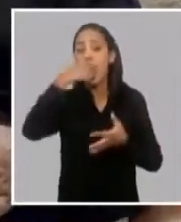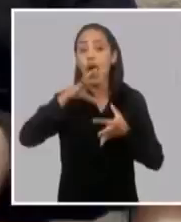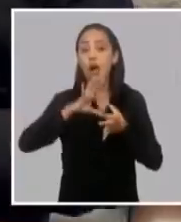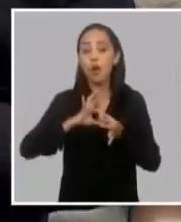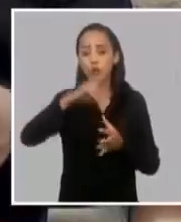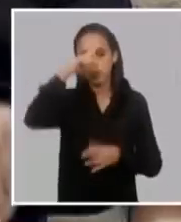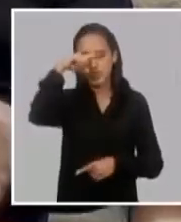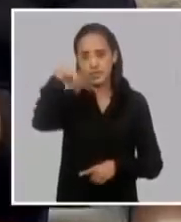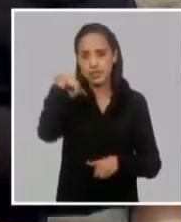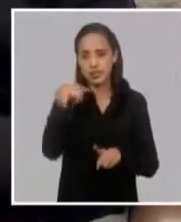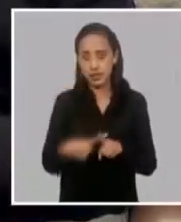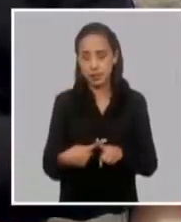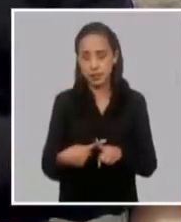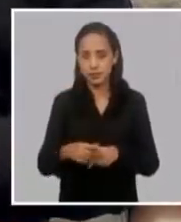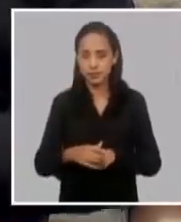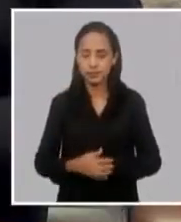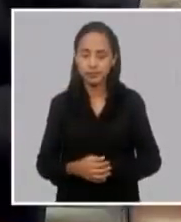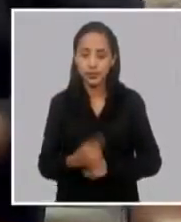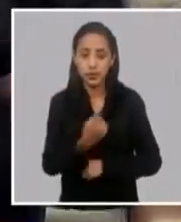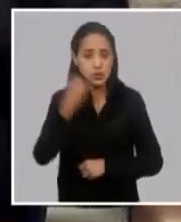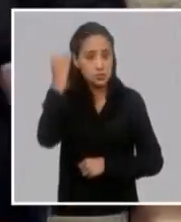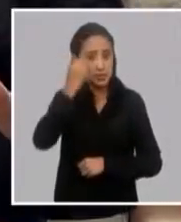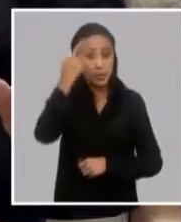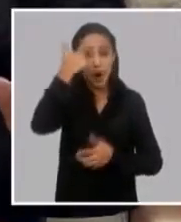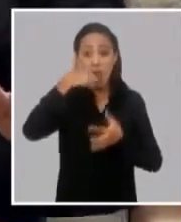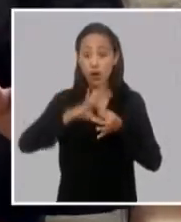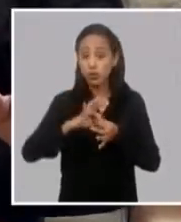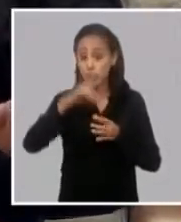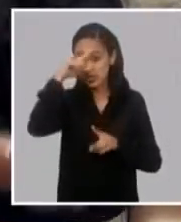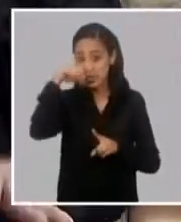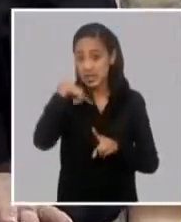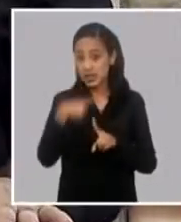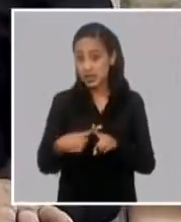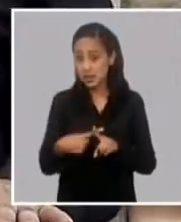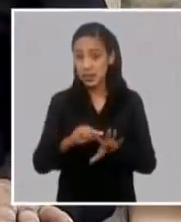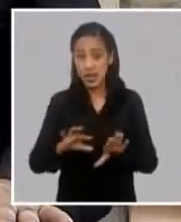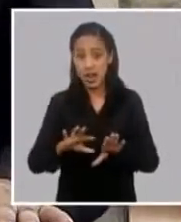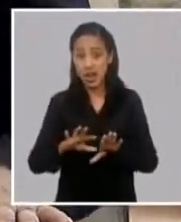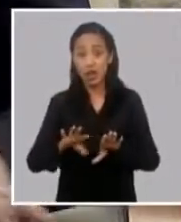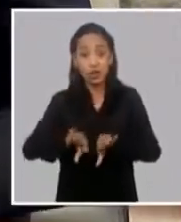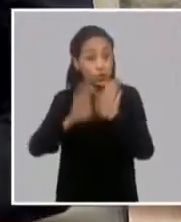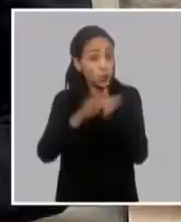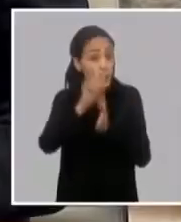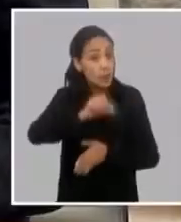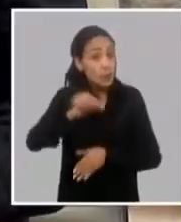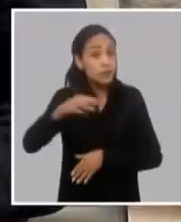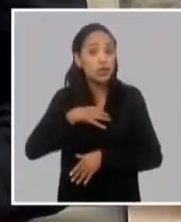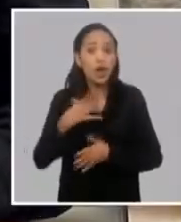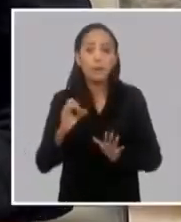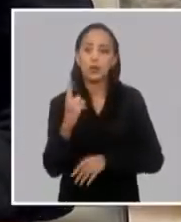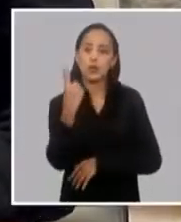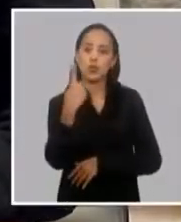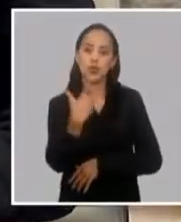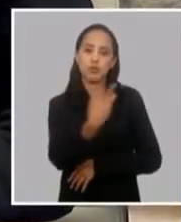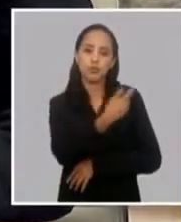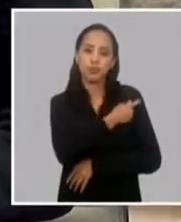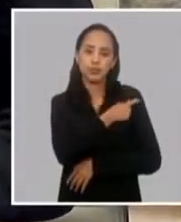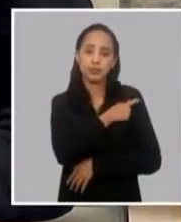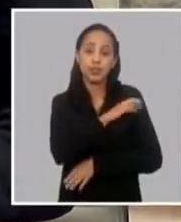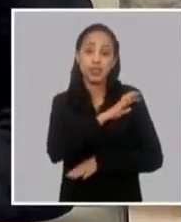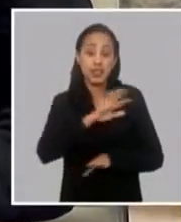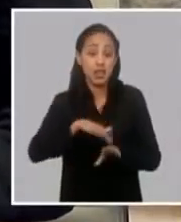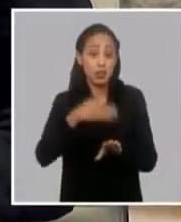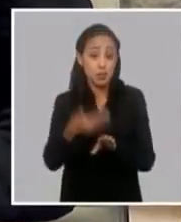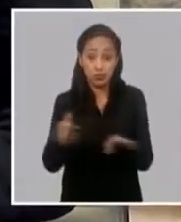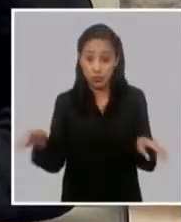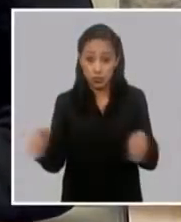y septiembre. Así que ya entre agosto y septiembre todo el mundo tiene por lo menos ya una dosis y avanzaremos ya a concluir este proceso